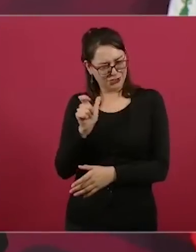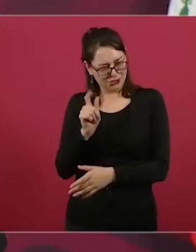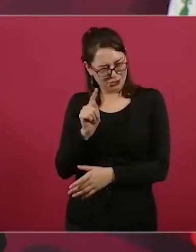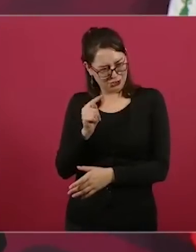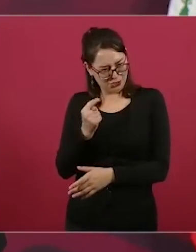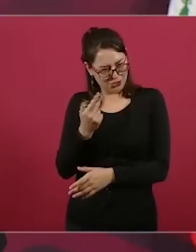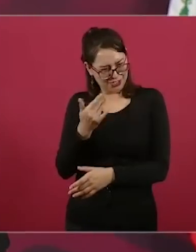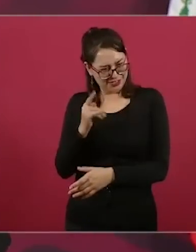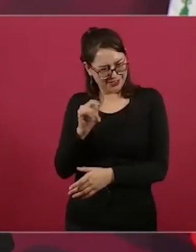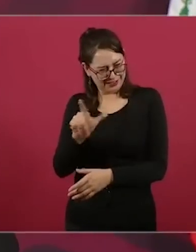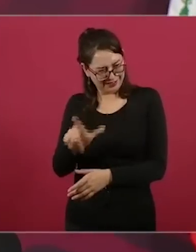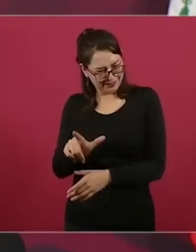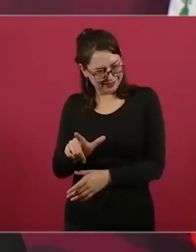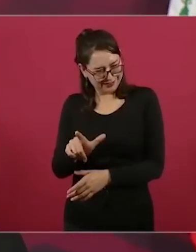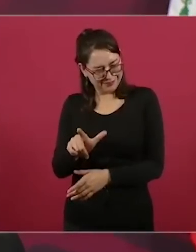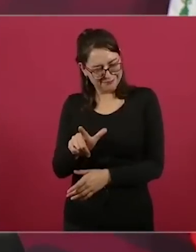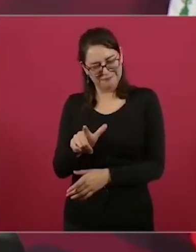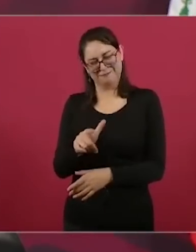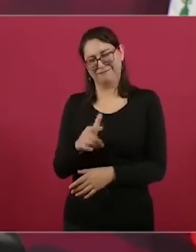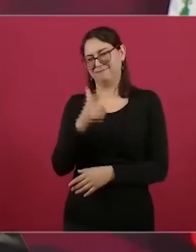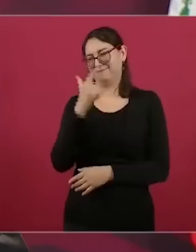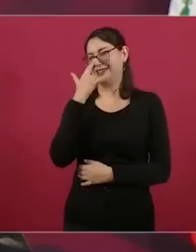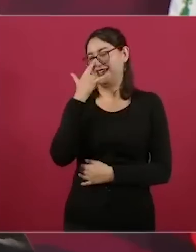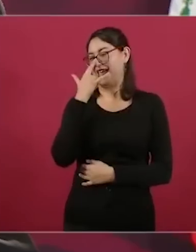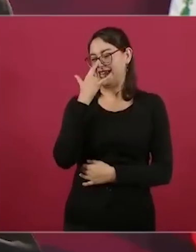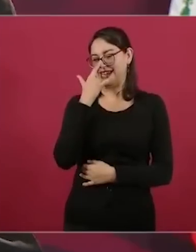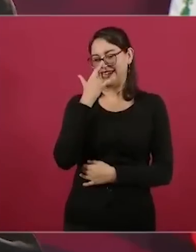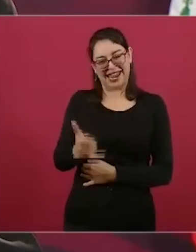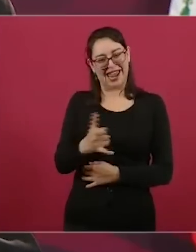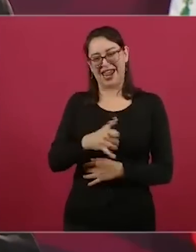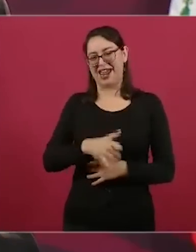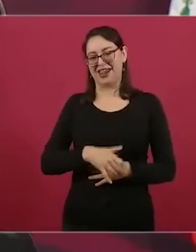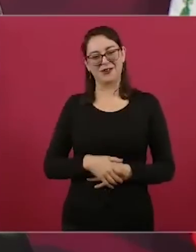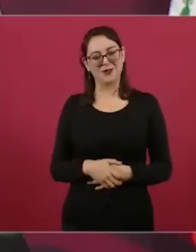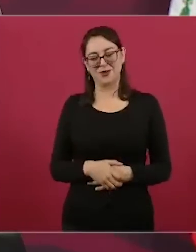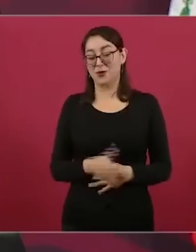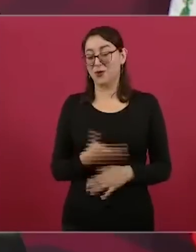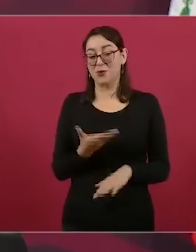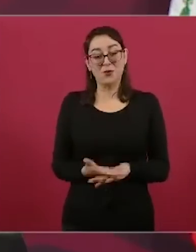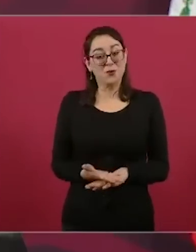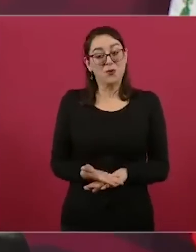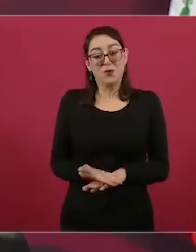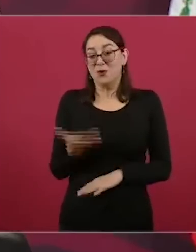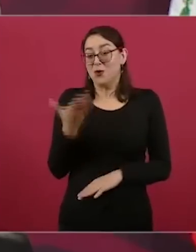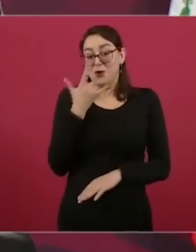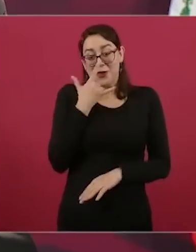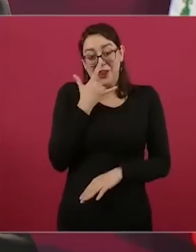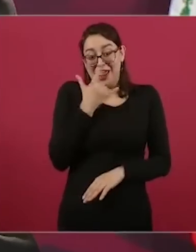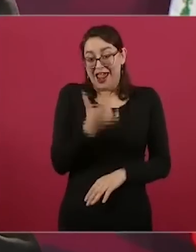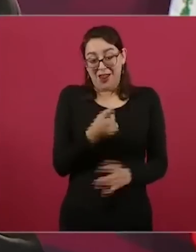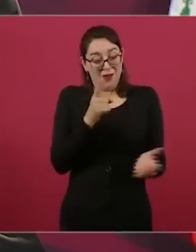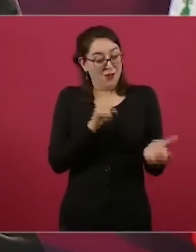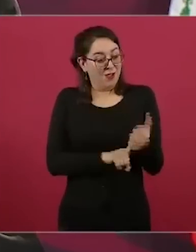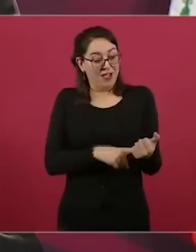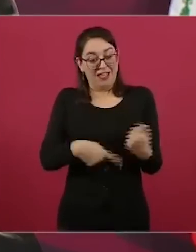es parte de los mismos enjuagues,